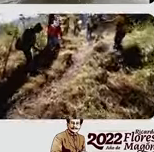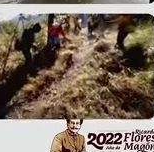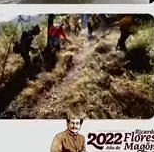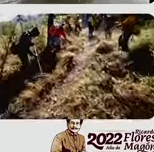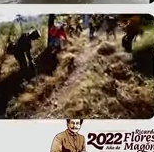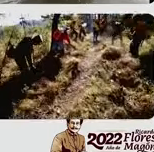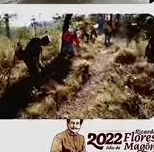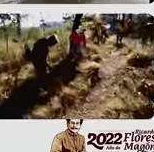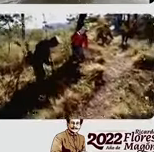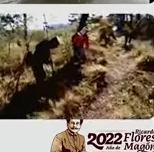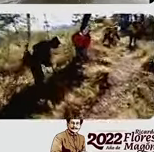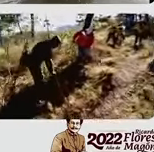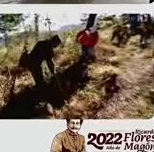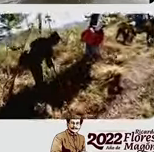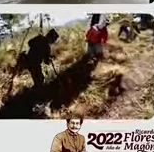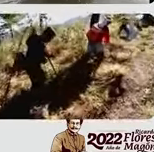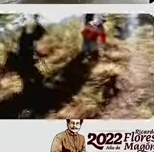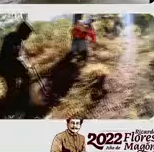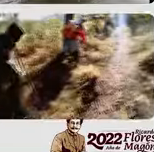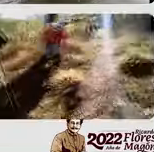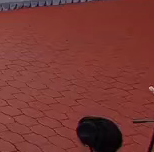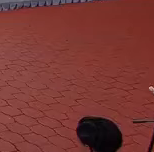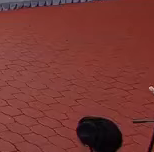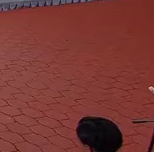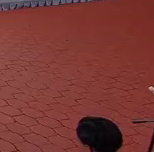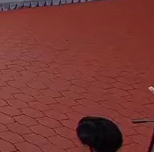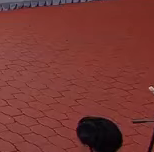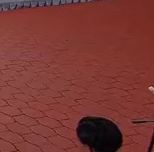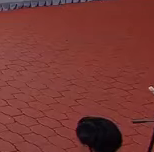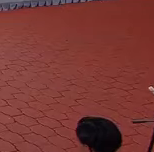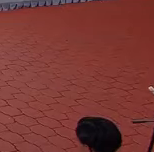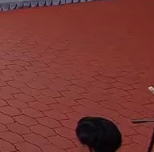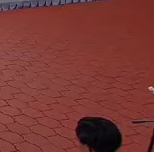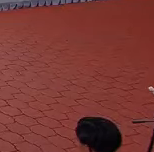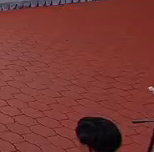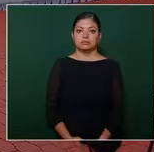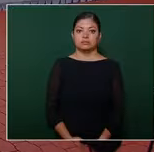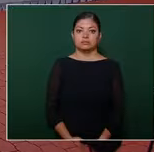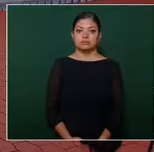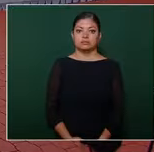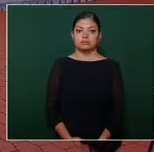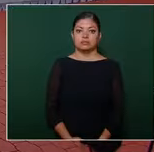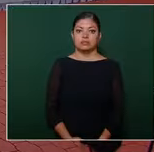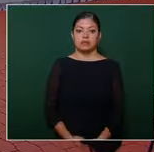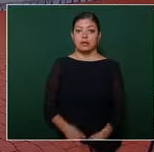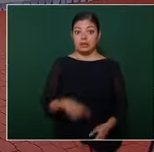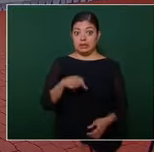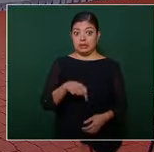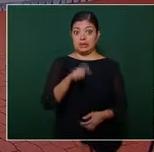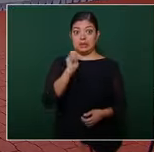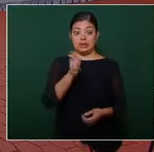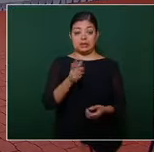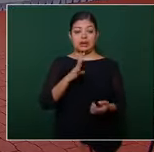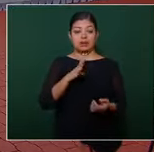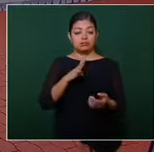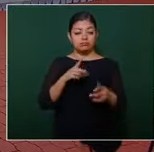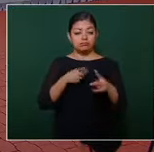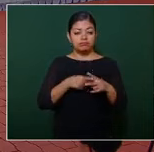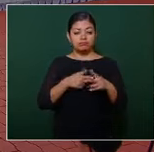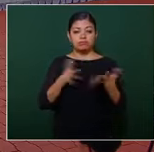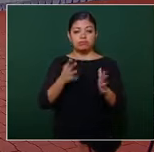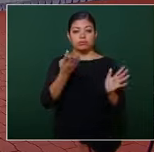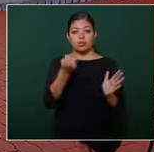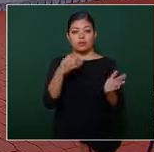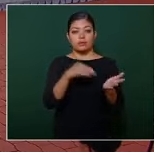en tres ocasiones y en fuga de combustible también en cuatro ocasiones. Se cuentan con alrededor de nueve